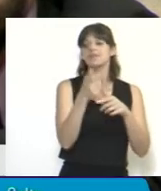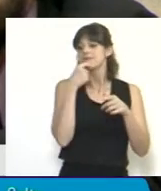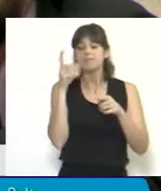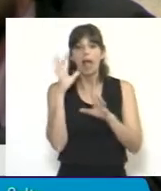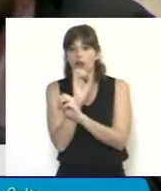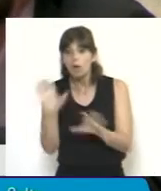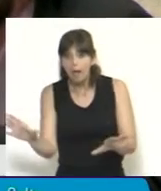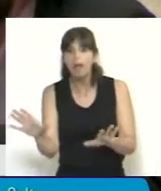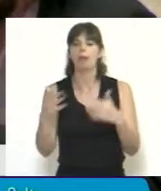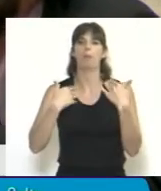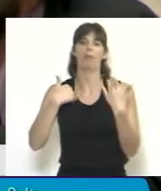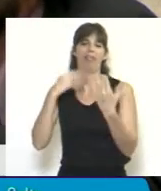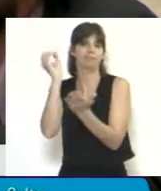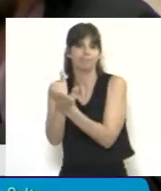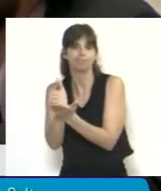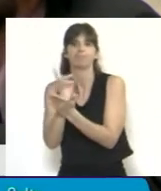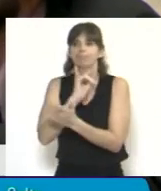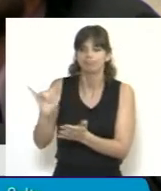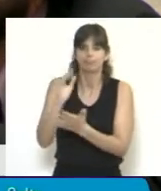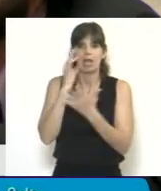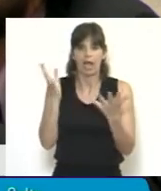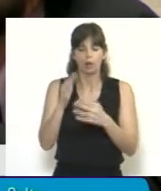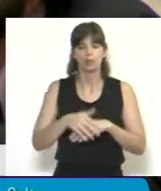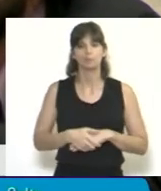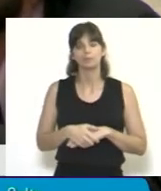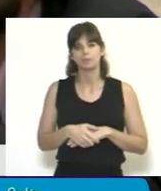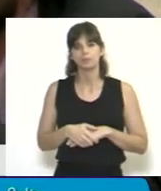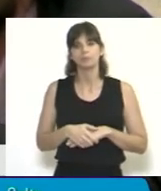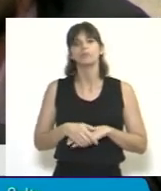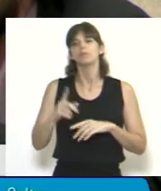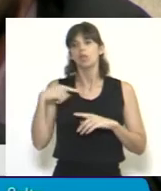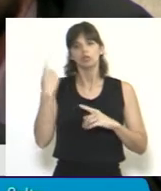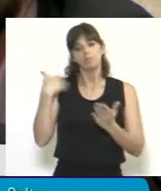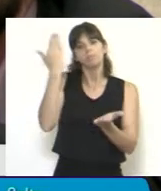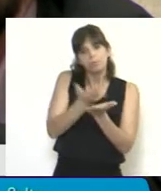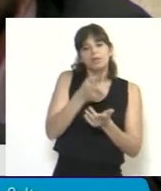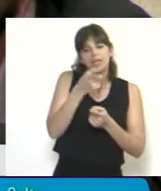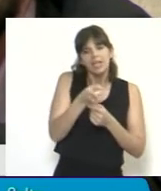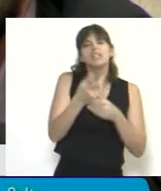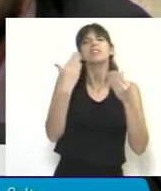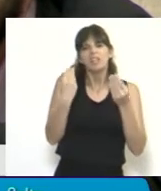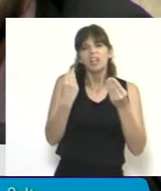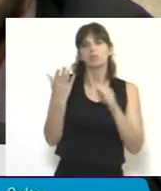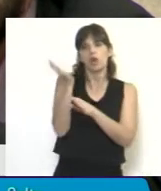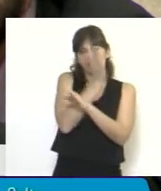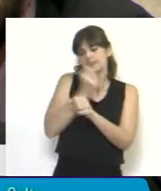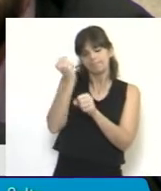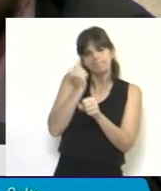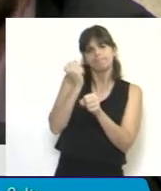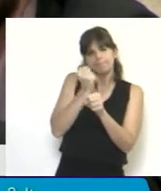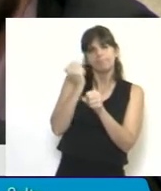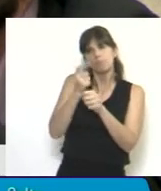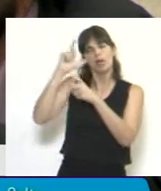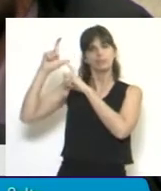Y hemos presentado este proyecto sobre la base de toda la experiencia que se ha recorrido. La